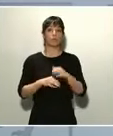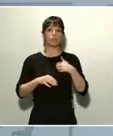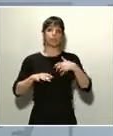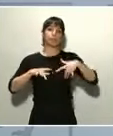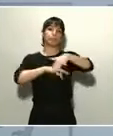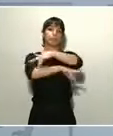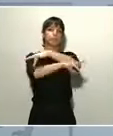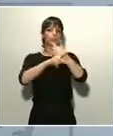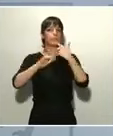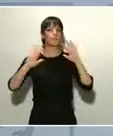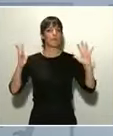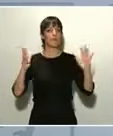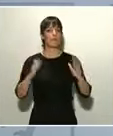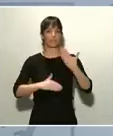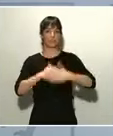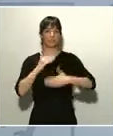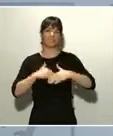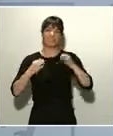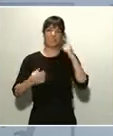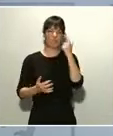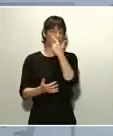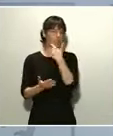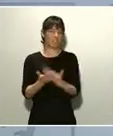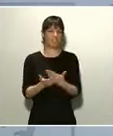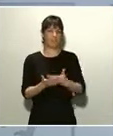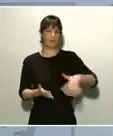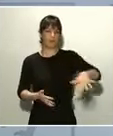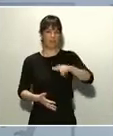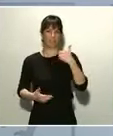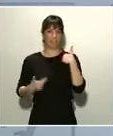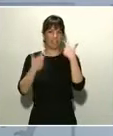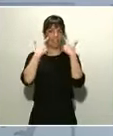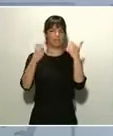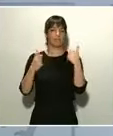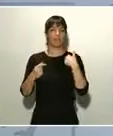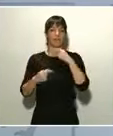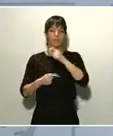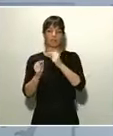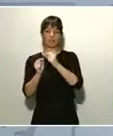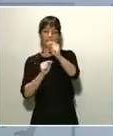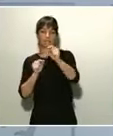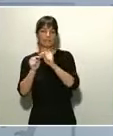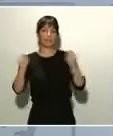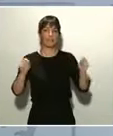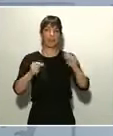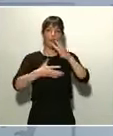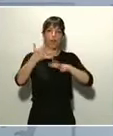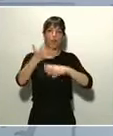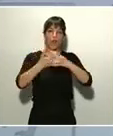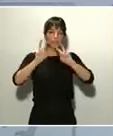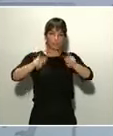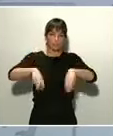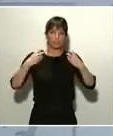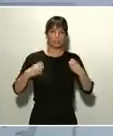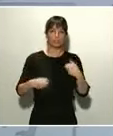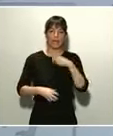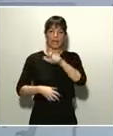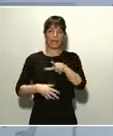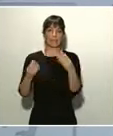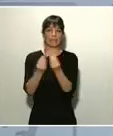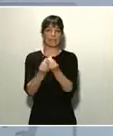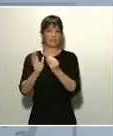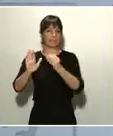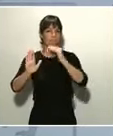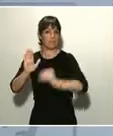en sus barrios, la distancia entre personas, la reordenación de horarios, la limitación de aforos, la limitación también de una persona por